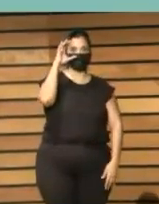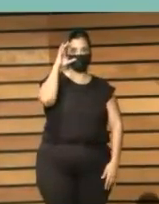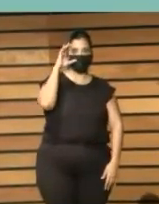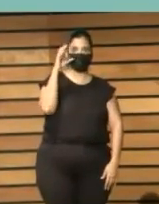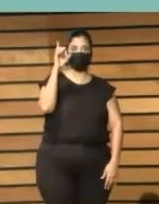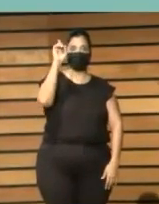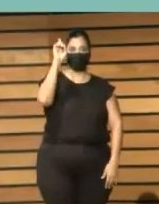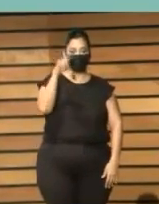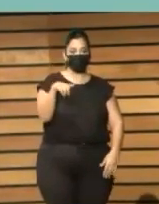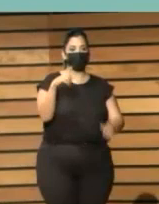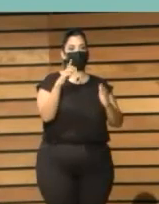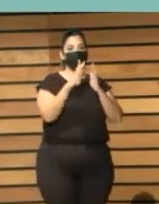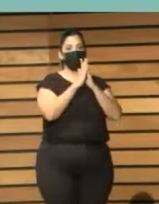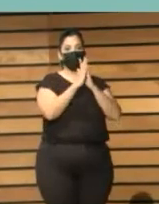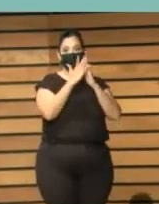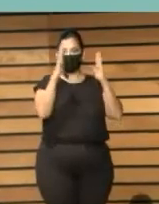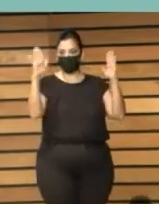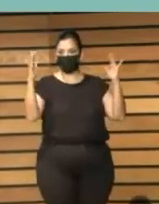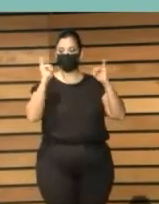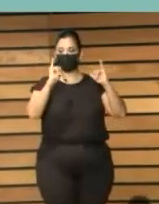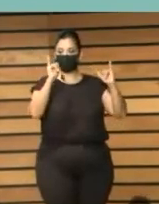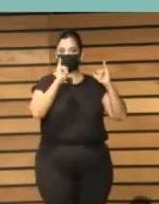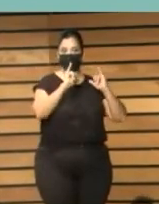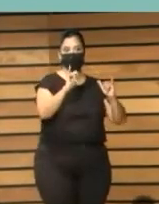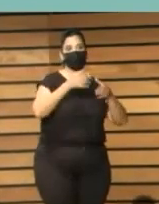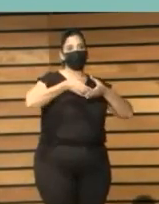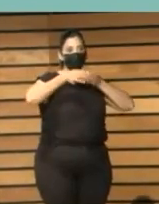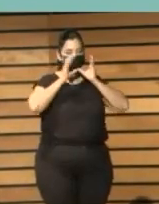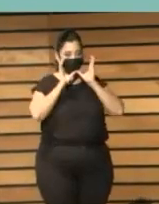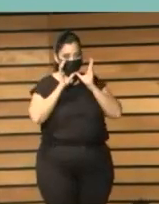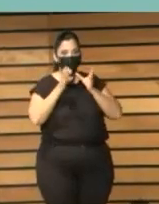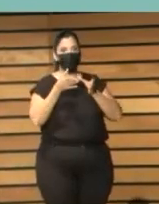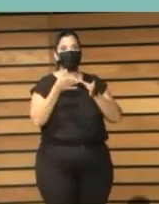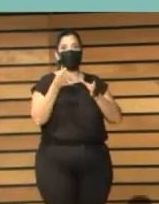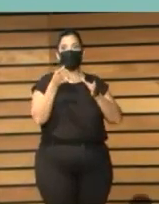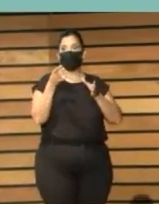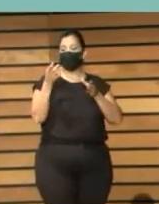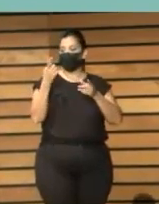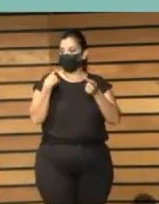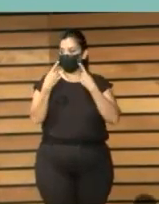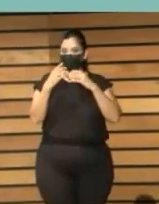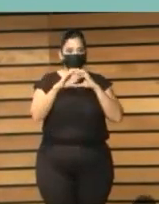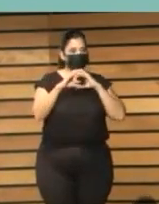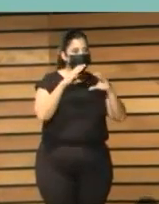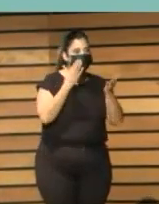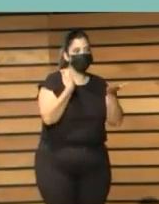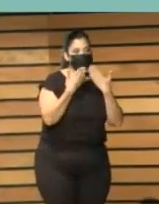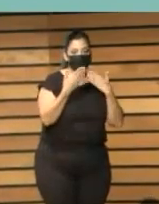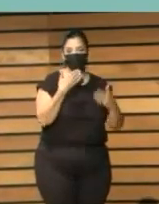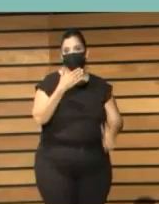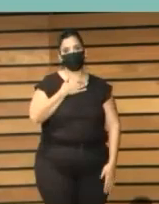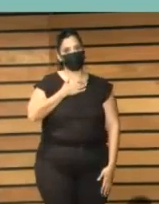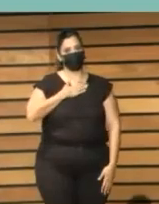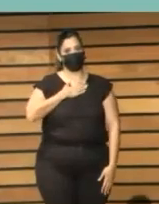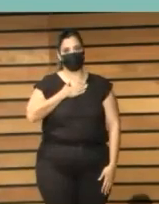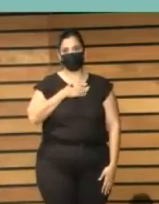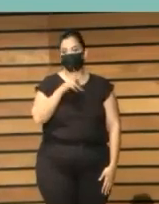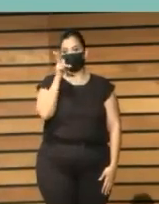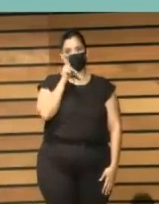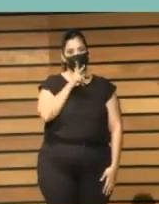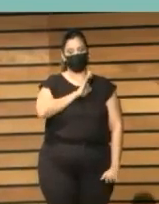los paseos, en las comidas, en los desayunos, es un auténtico lujo. Dicho esto,